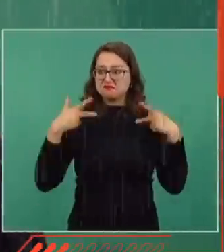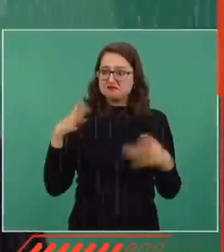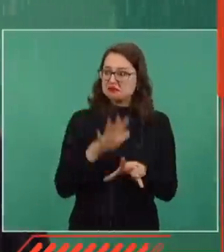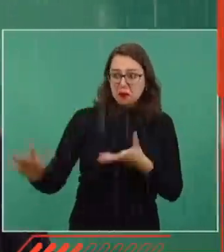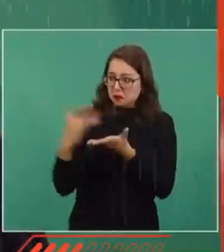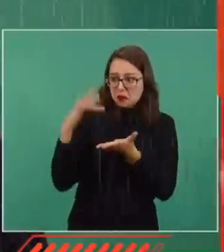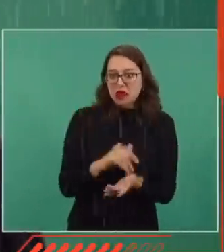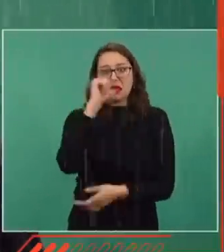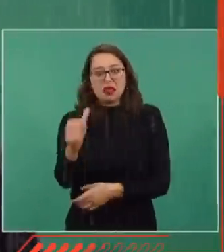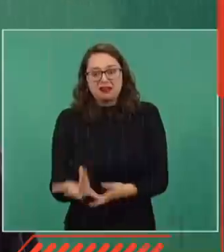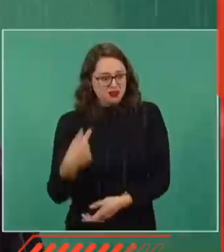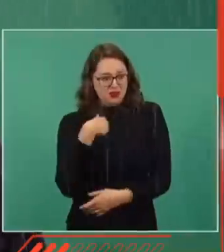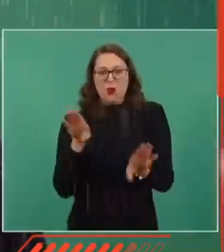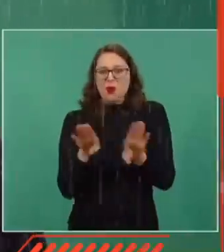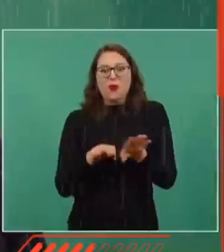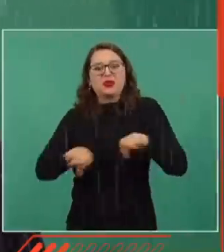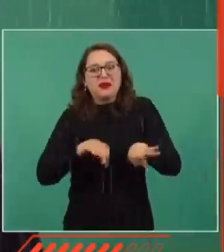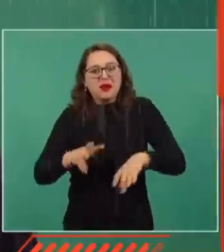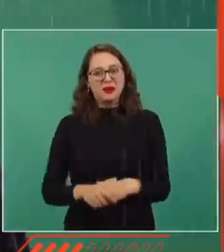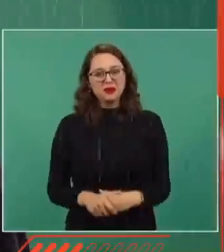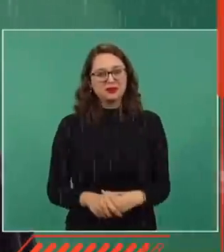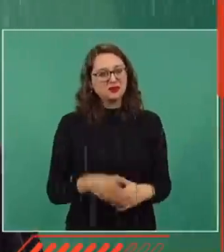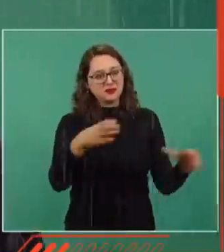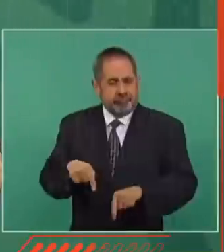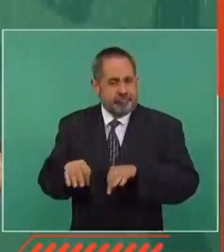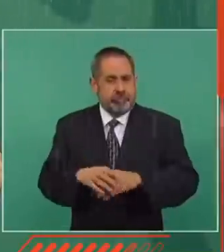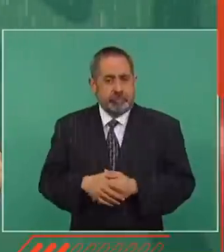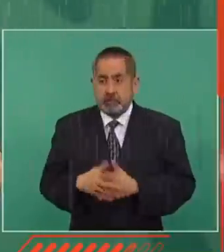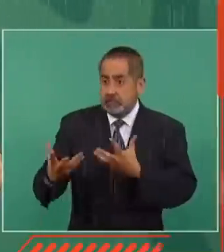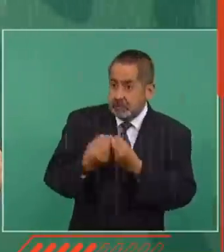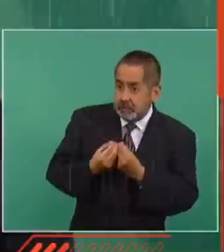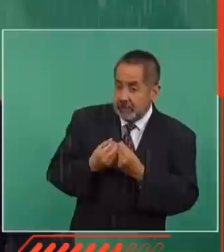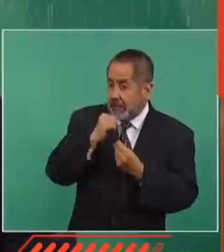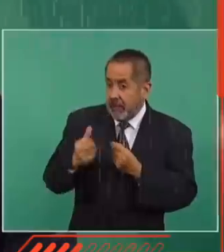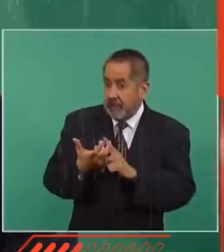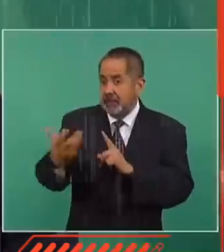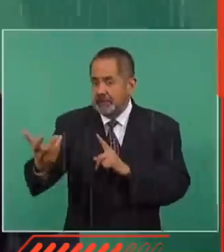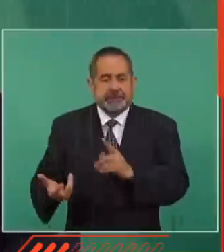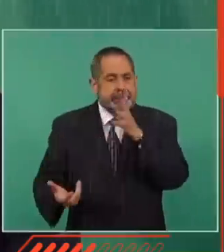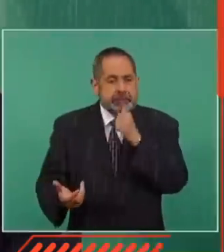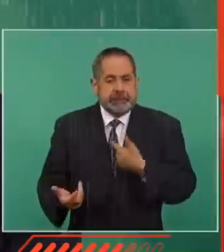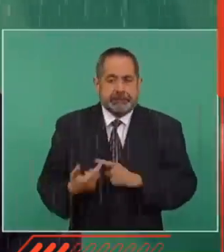apoyo del pueblo? ¿Cómo enfrento a la mafia del poder? No es con el pueblo, no se puede.